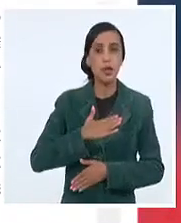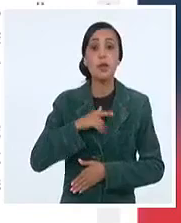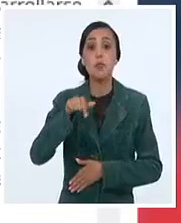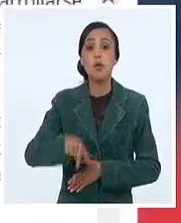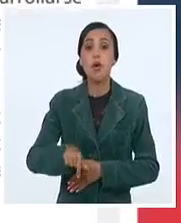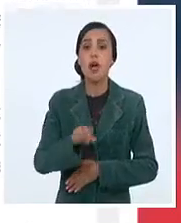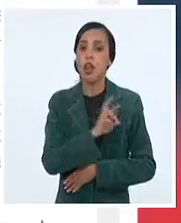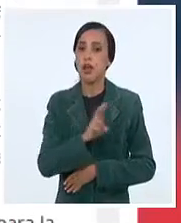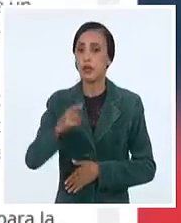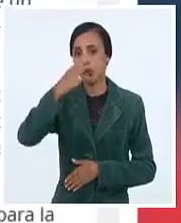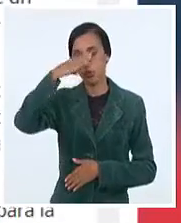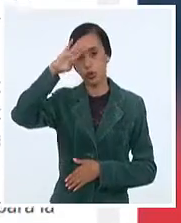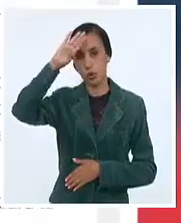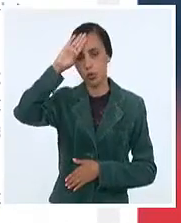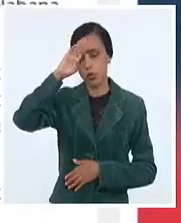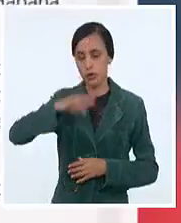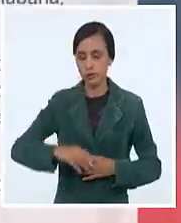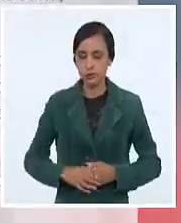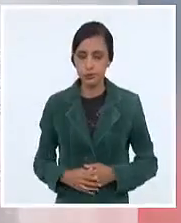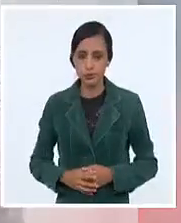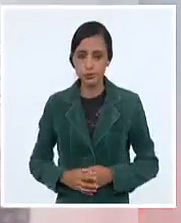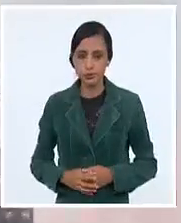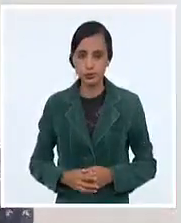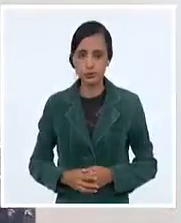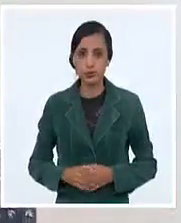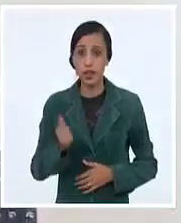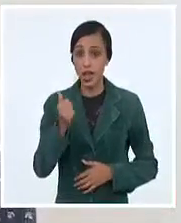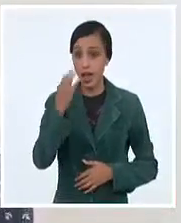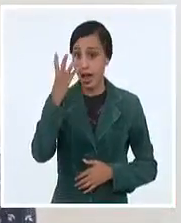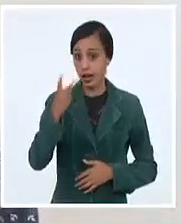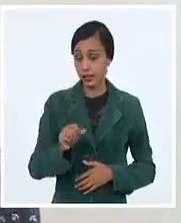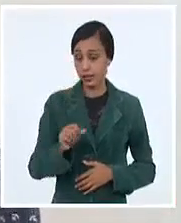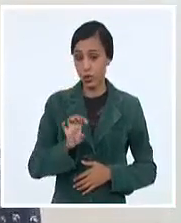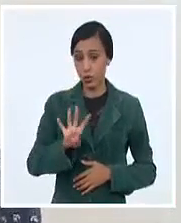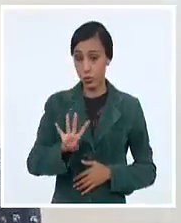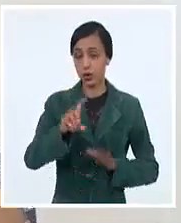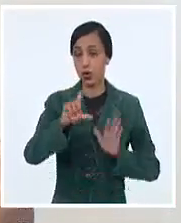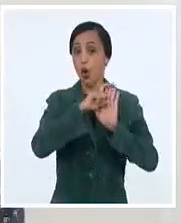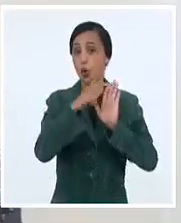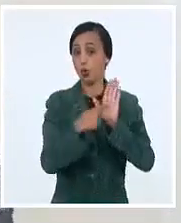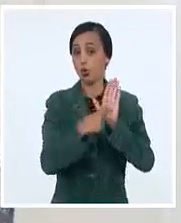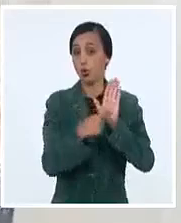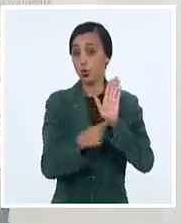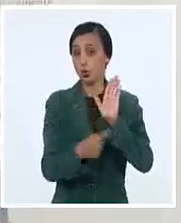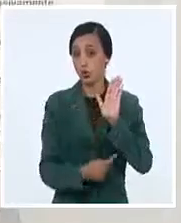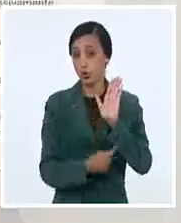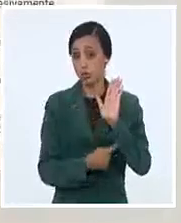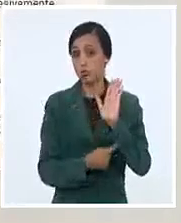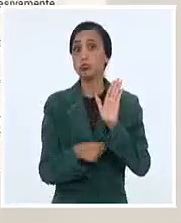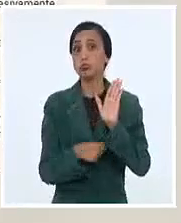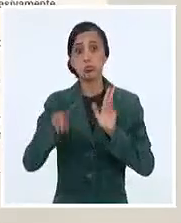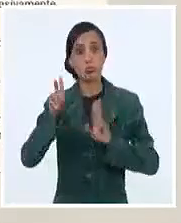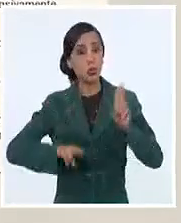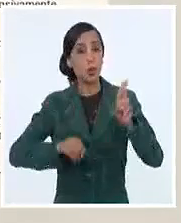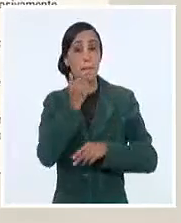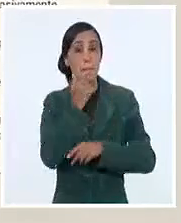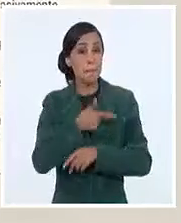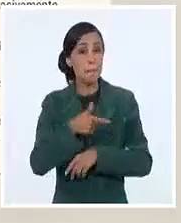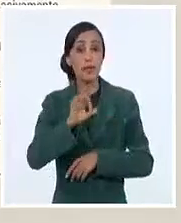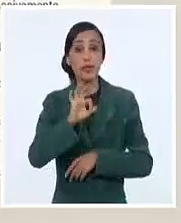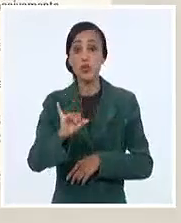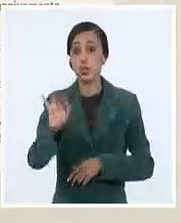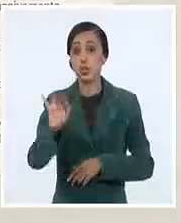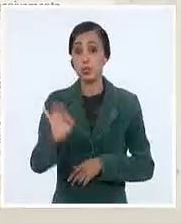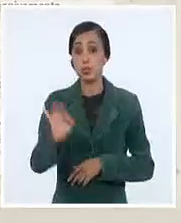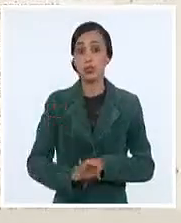social existente en Cuba. En el artículo 4 de la Constitución que representamos, más del 86% de los ciudadanos cubanos